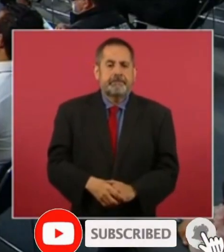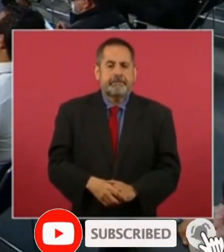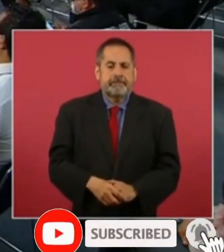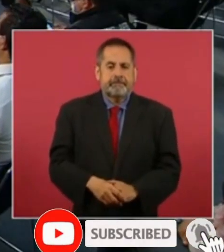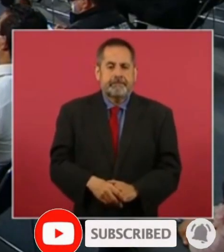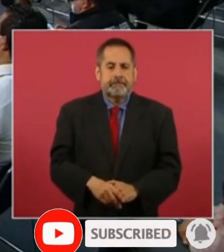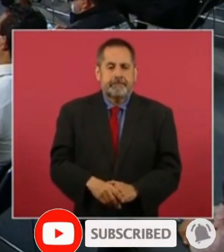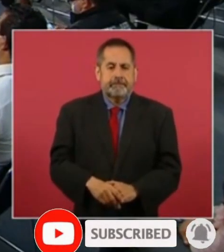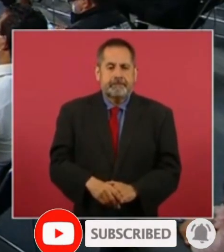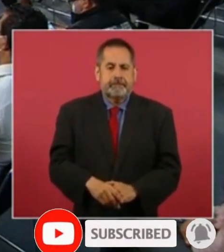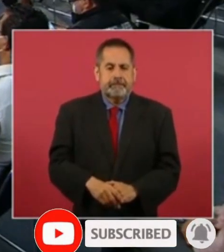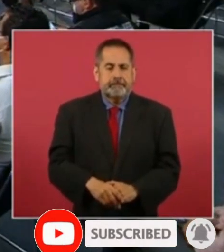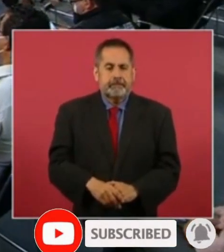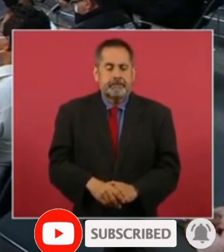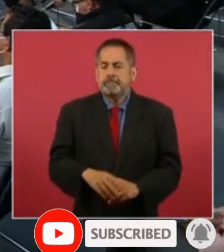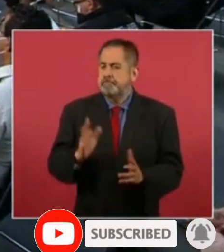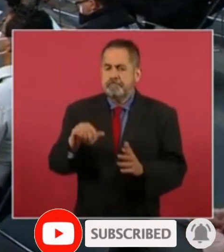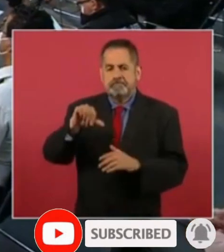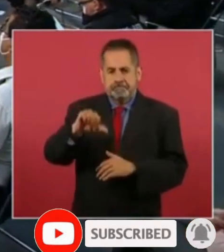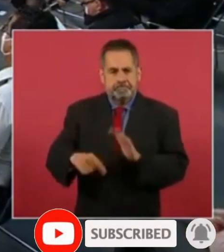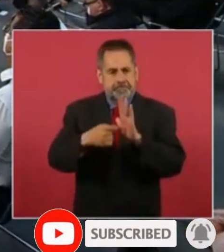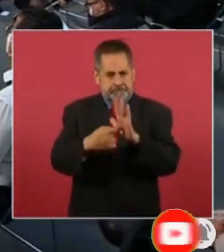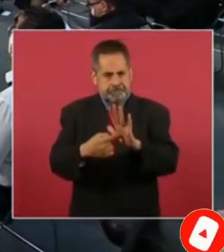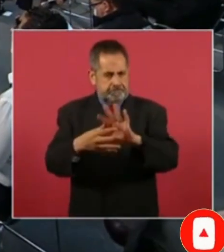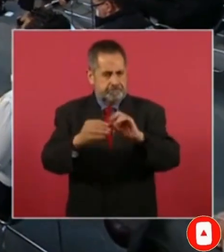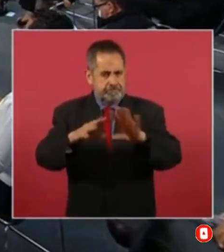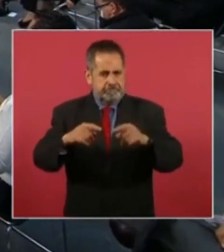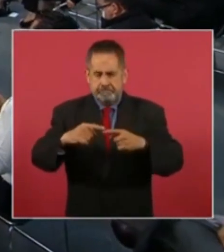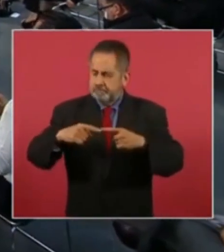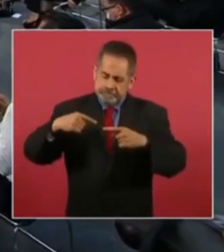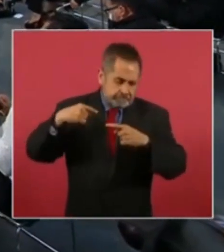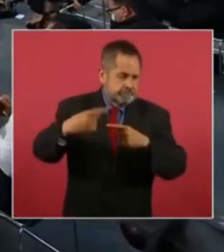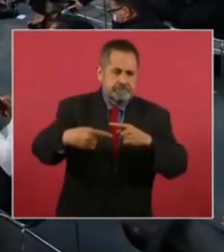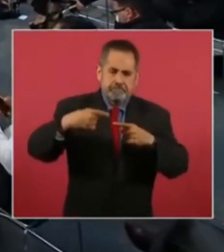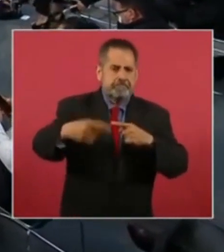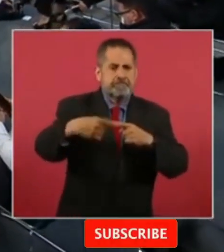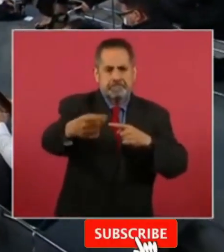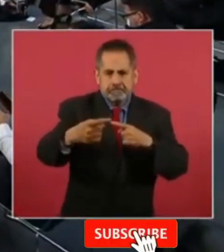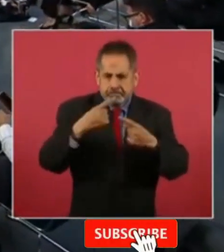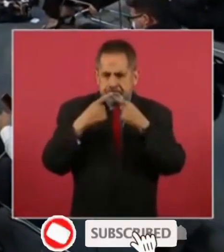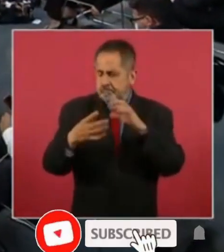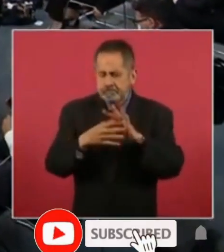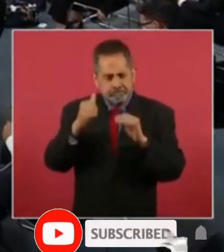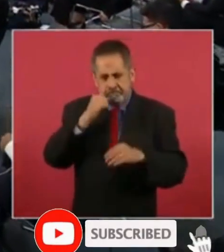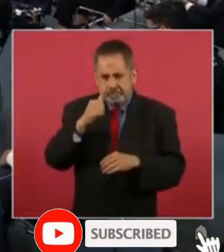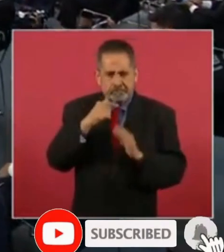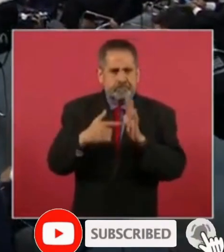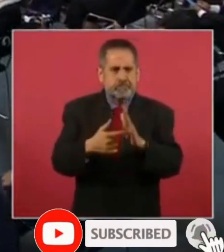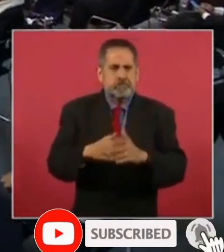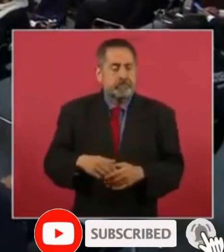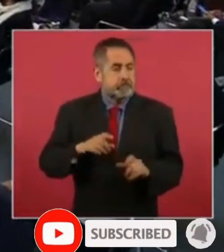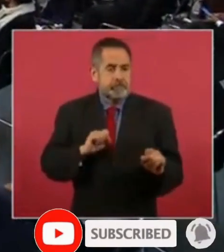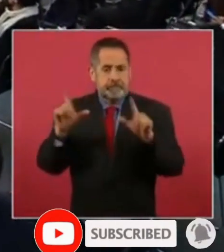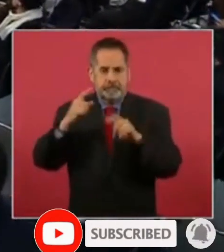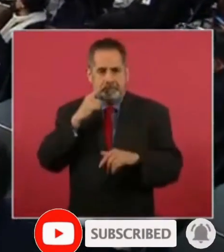si precisamente hoy dimos cuenta y lo haremos cada vez que haya este tipo de situaciones ahí hay una